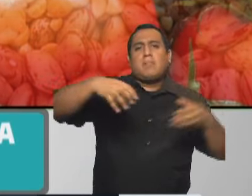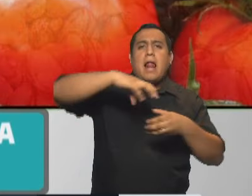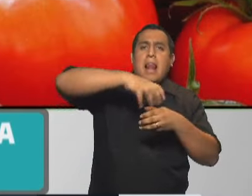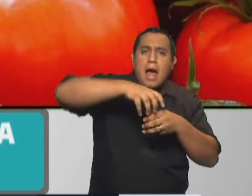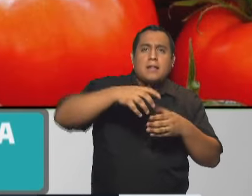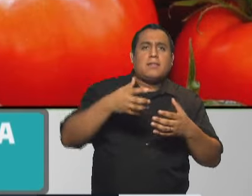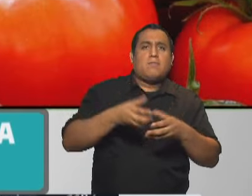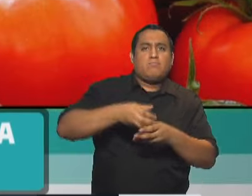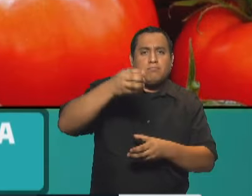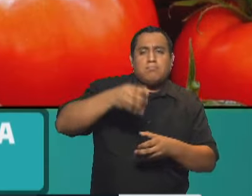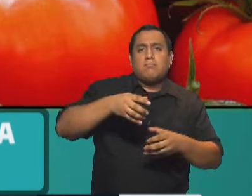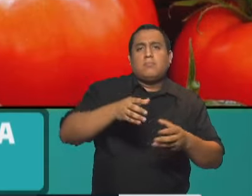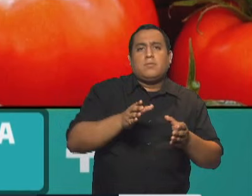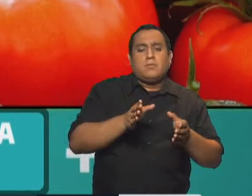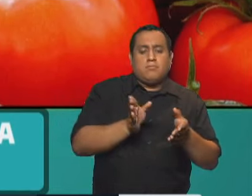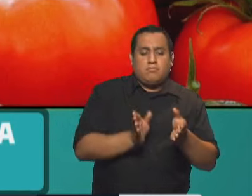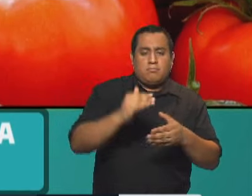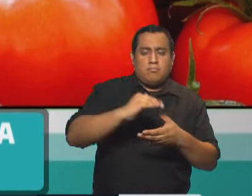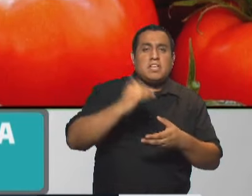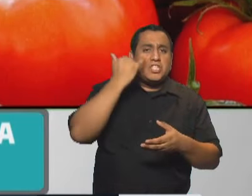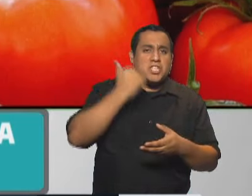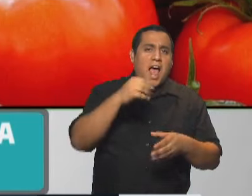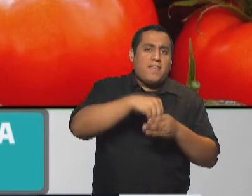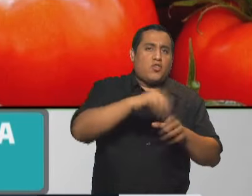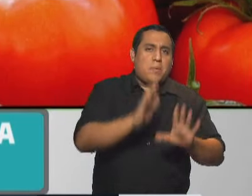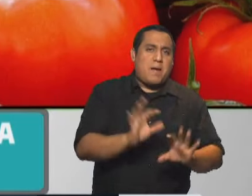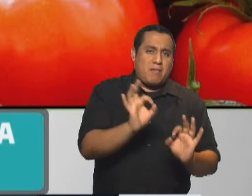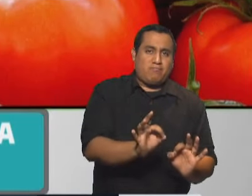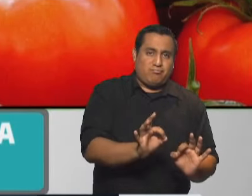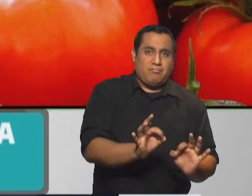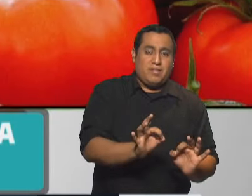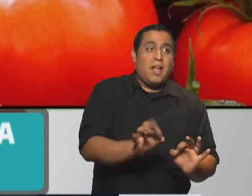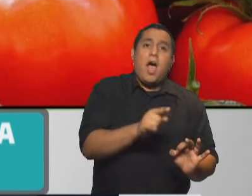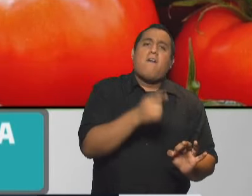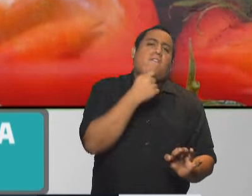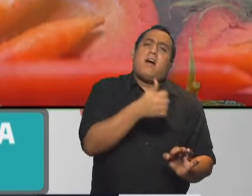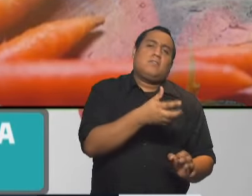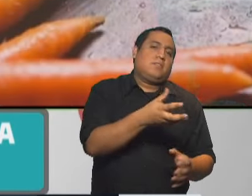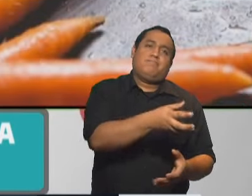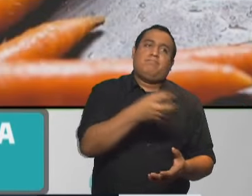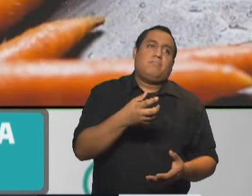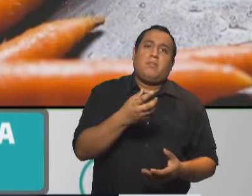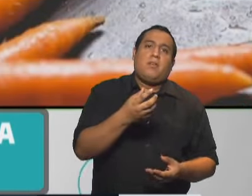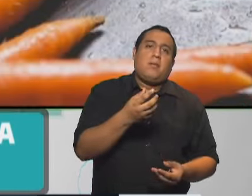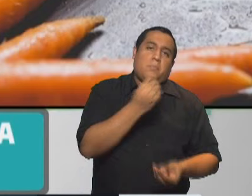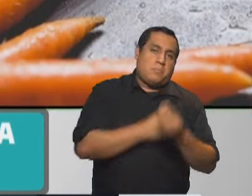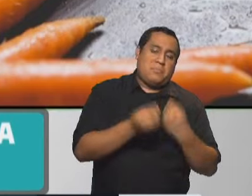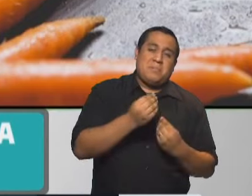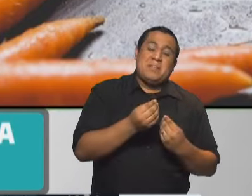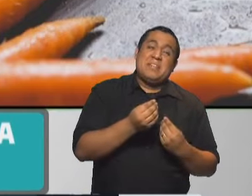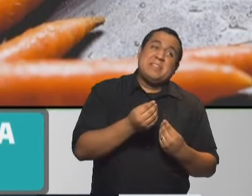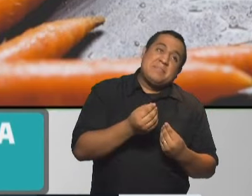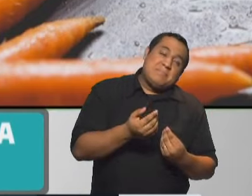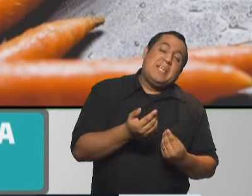y que muchas veces nos tientan porque nos simplifican pero en definitiva nos están haciendo un daño muy importante en nuestra salud